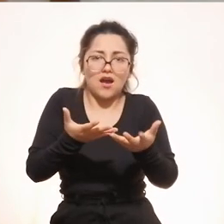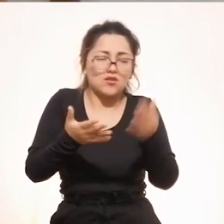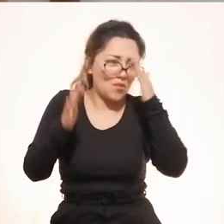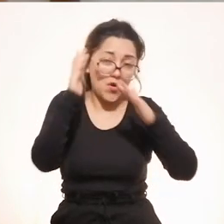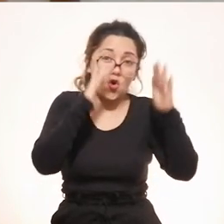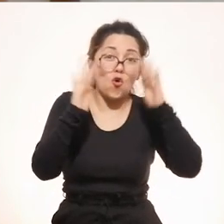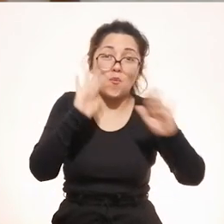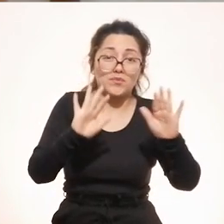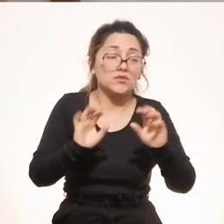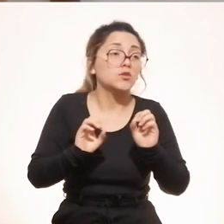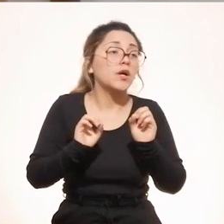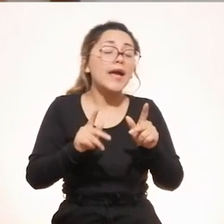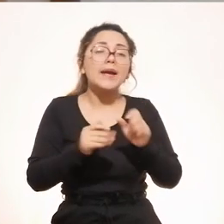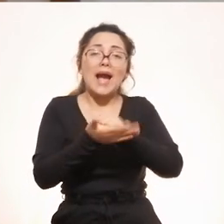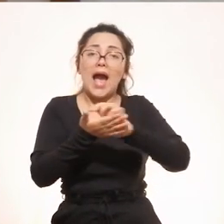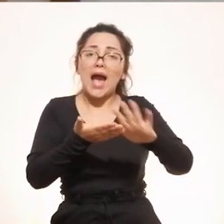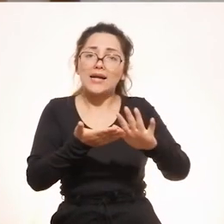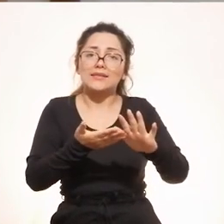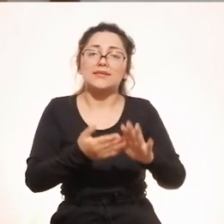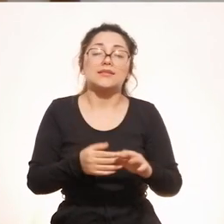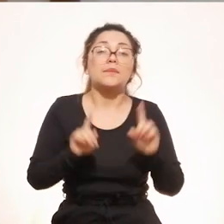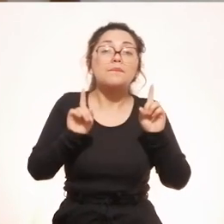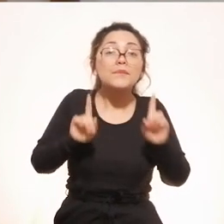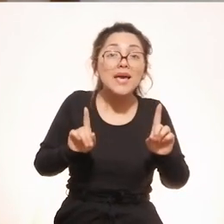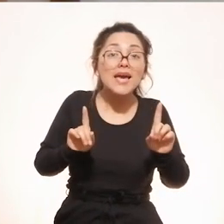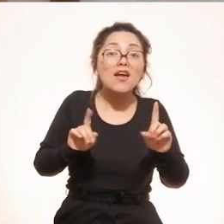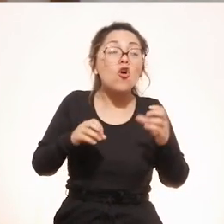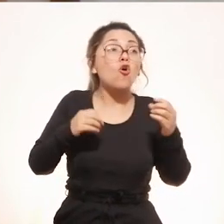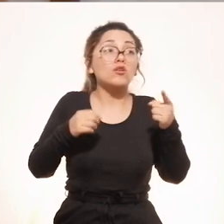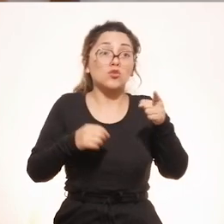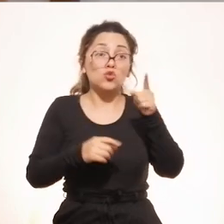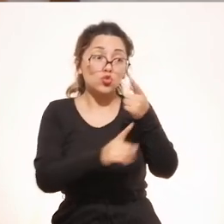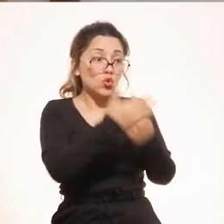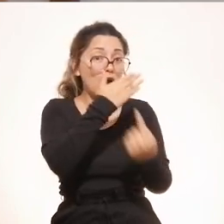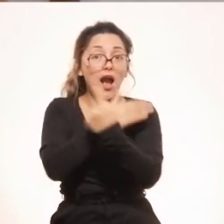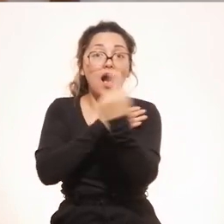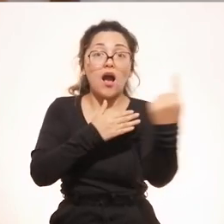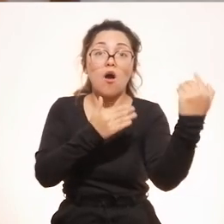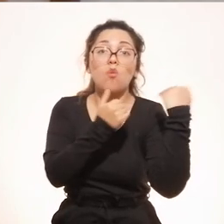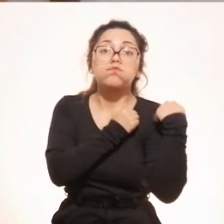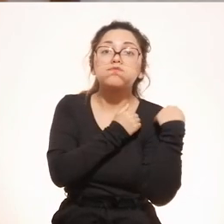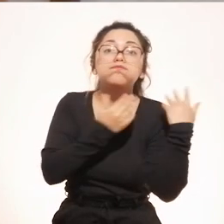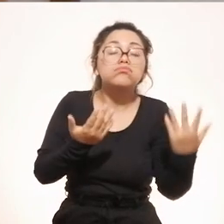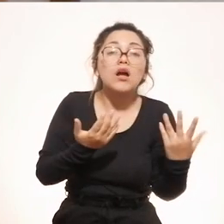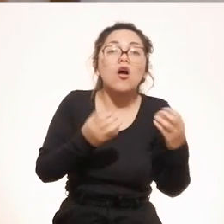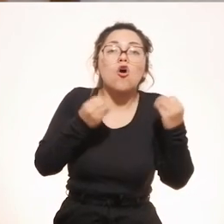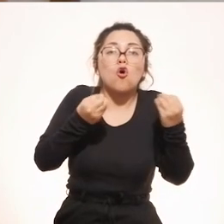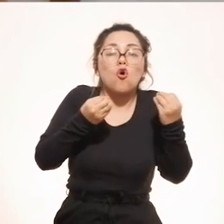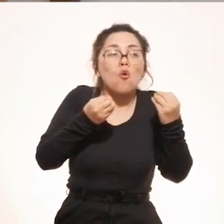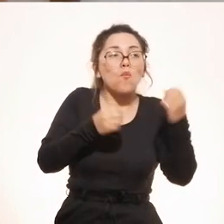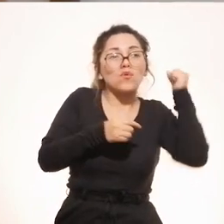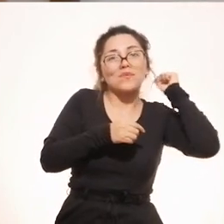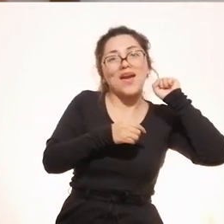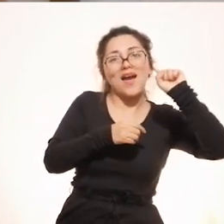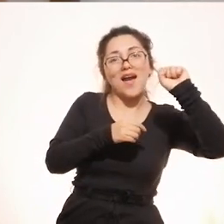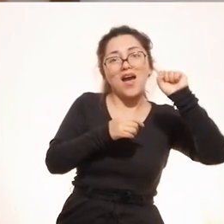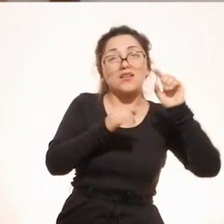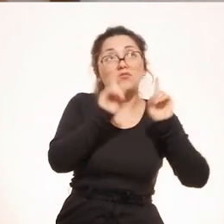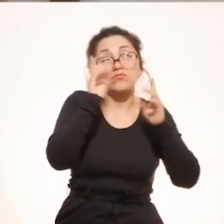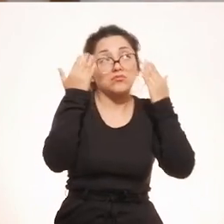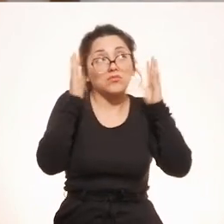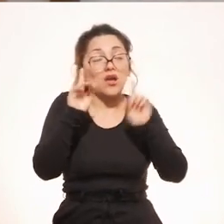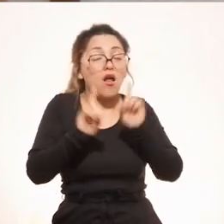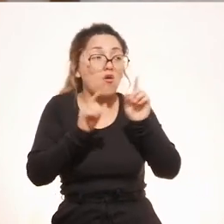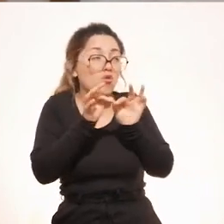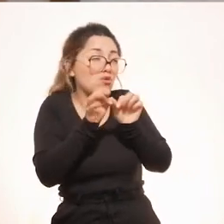se deben preocupar, lo que sí deben preocuparse es ellos cómo llegar a Arequipa, porque no podemos nosotros desplazarnos, en el caso de los jóvenes que van a